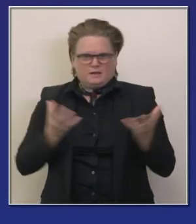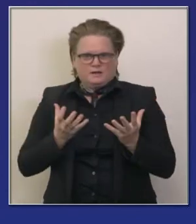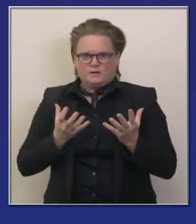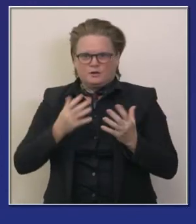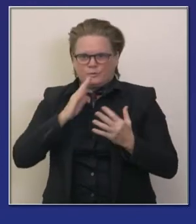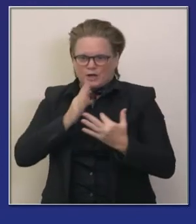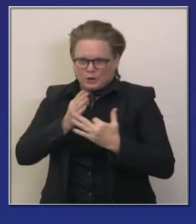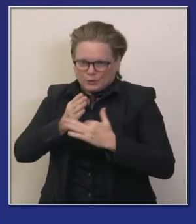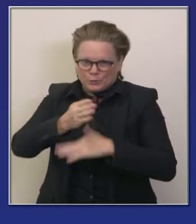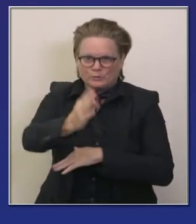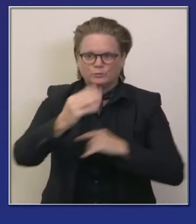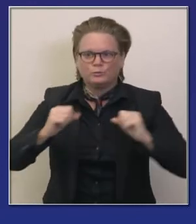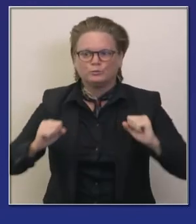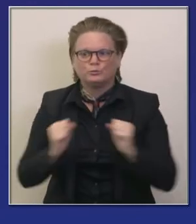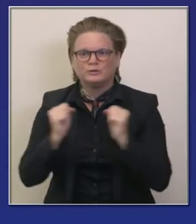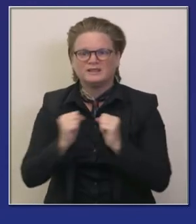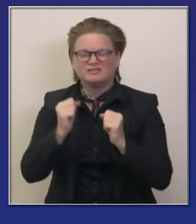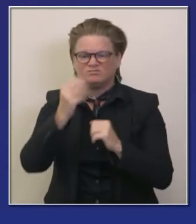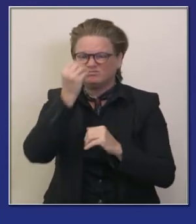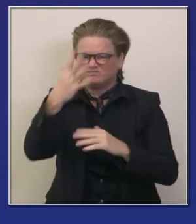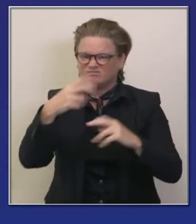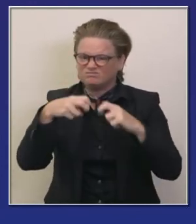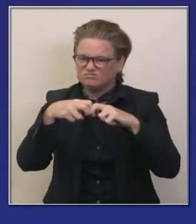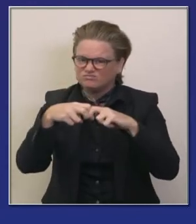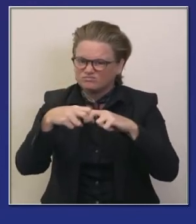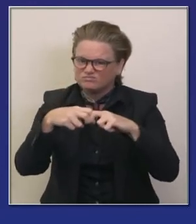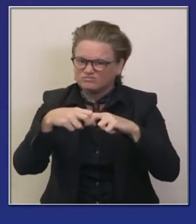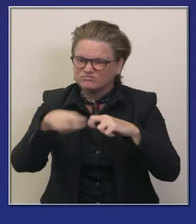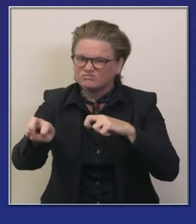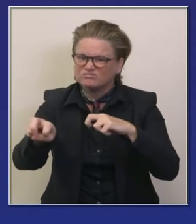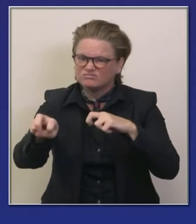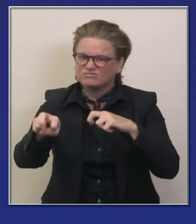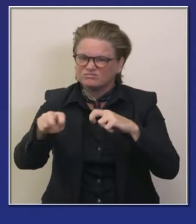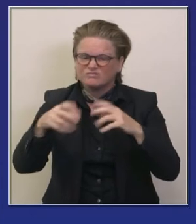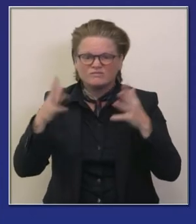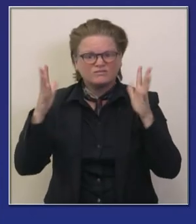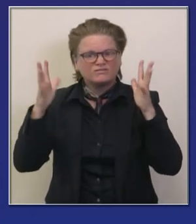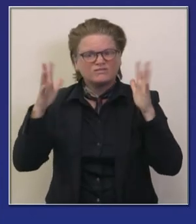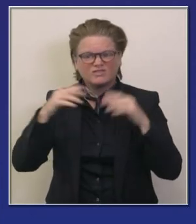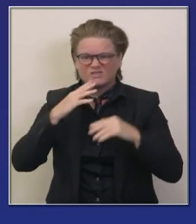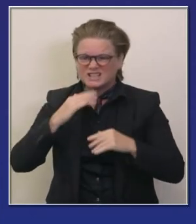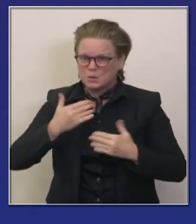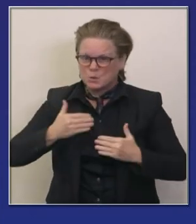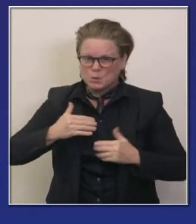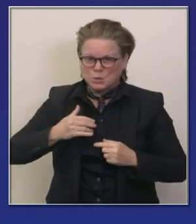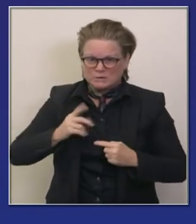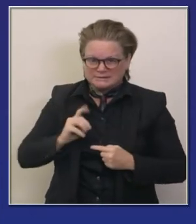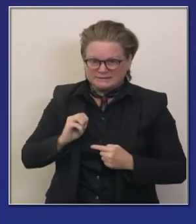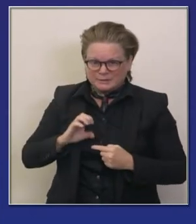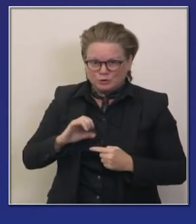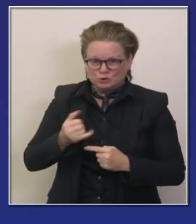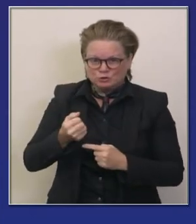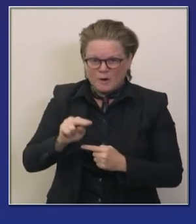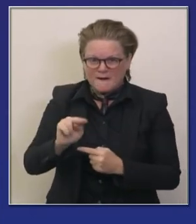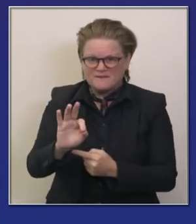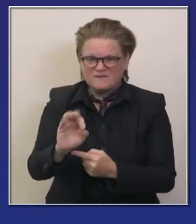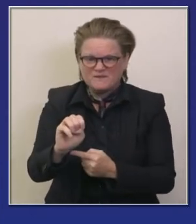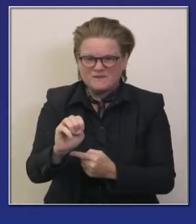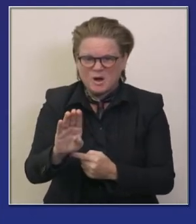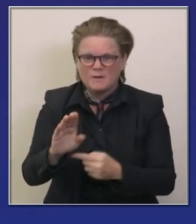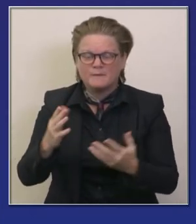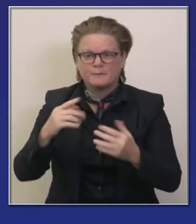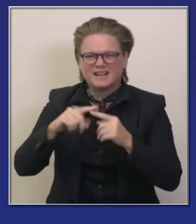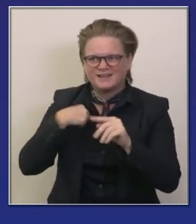un enero que parece que será difícil y un febrero también al construir ese puente hacia